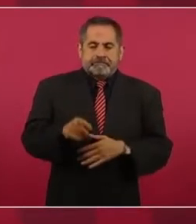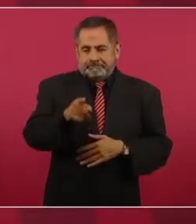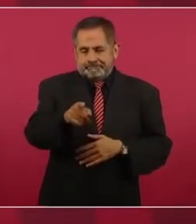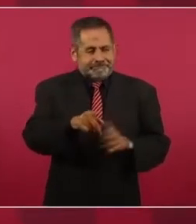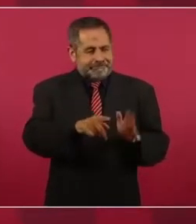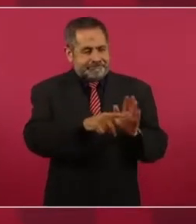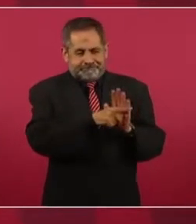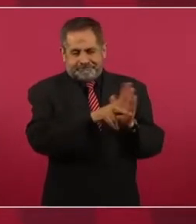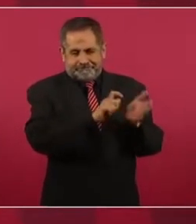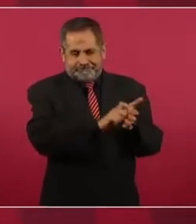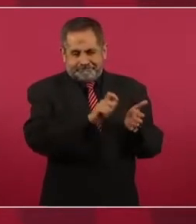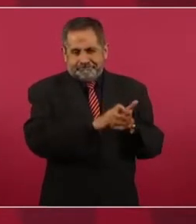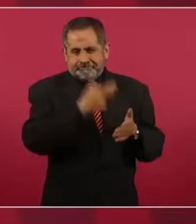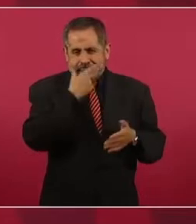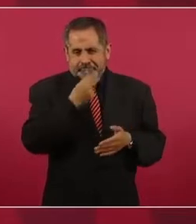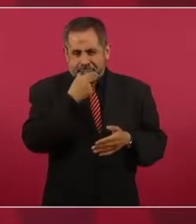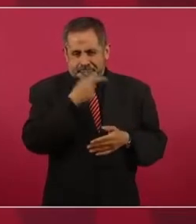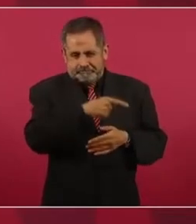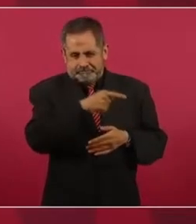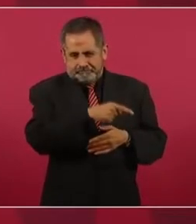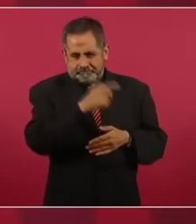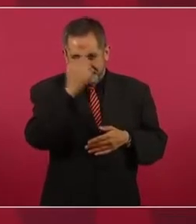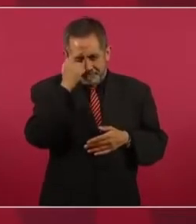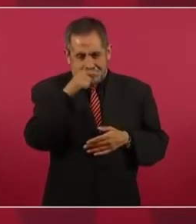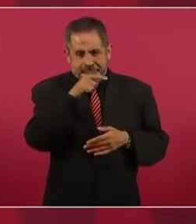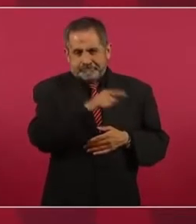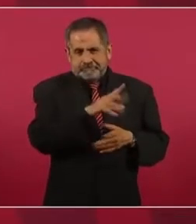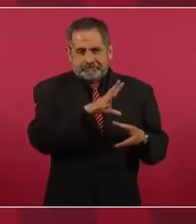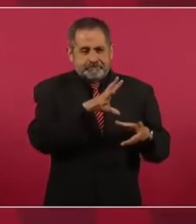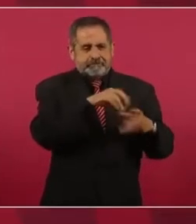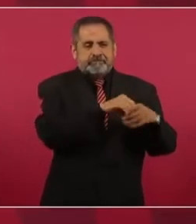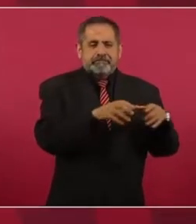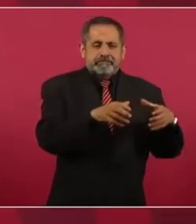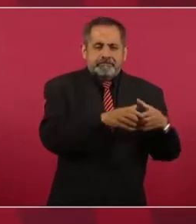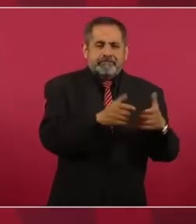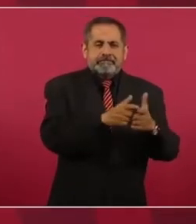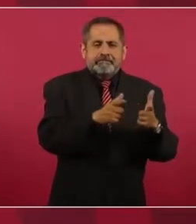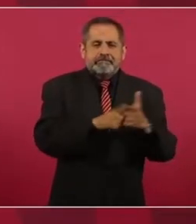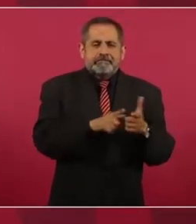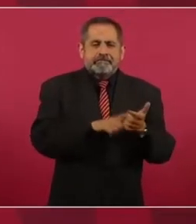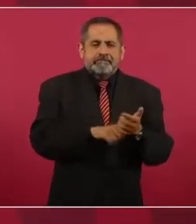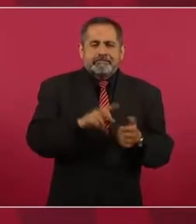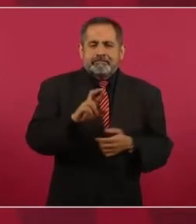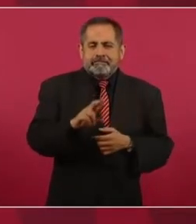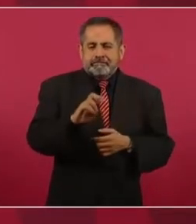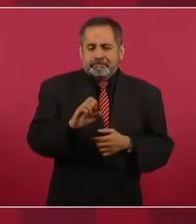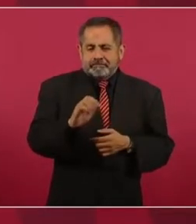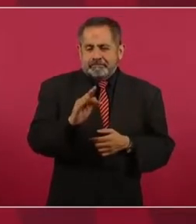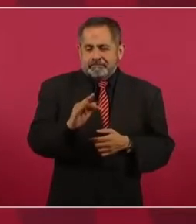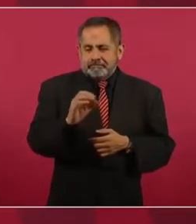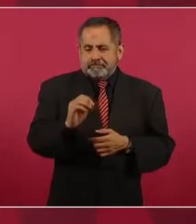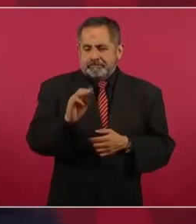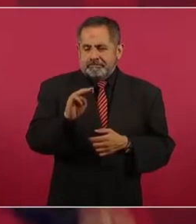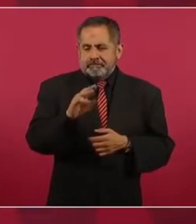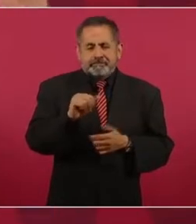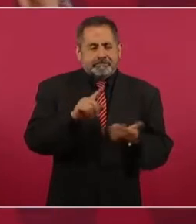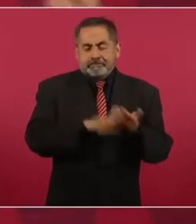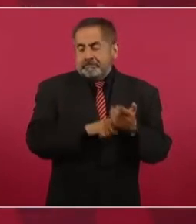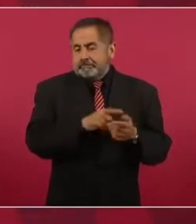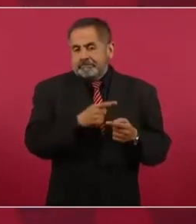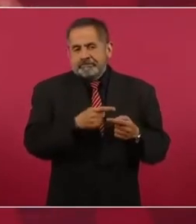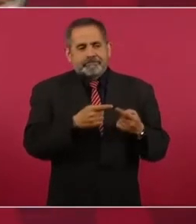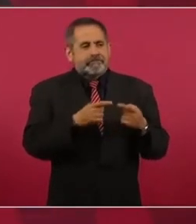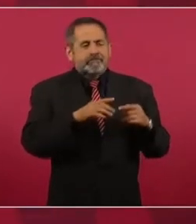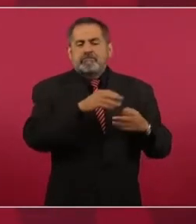forma parte del Reforma, es toda una